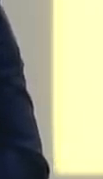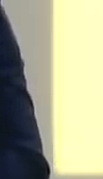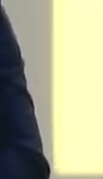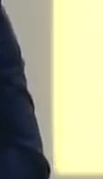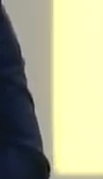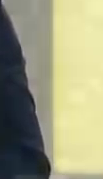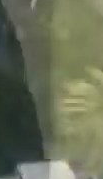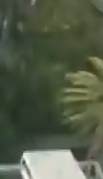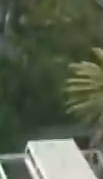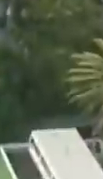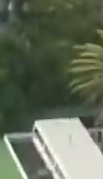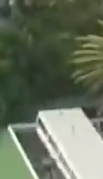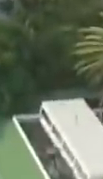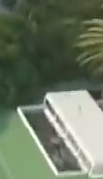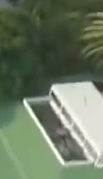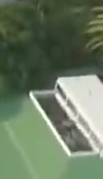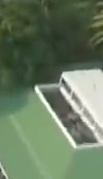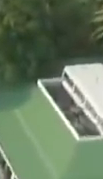te escuchamos.